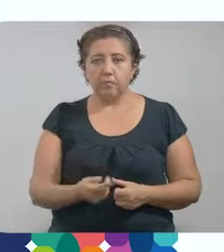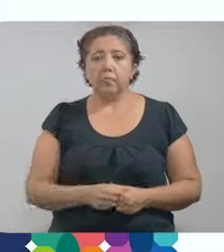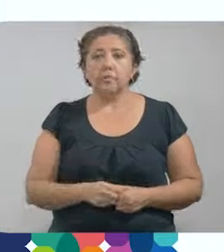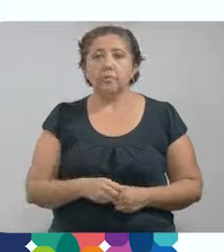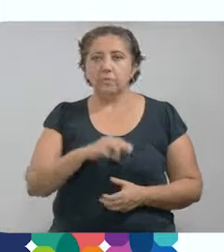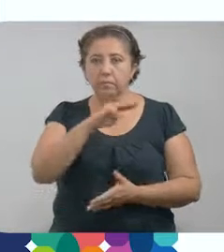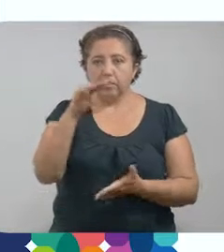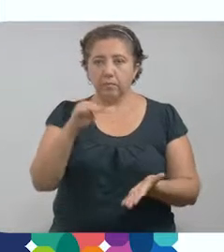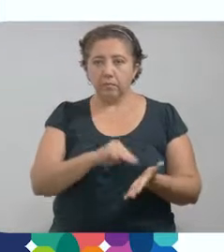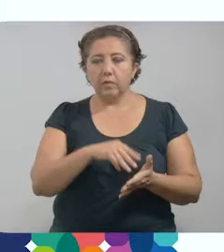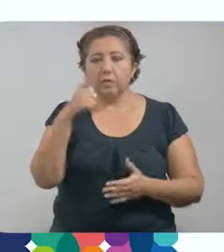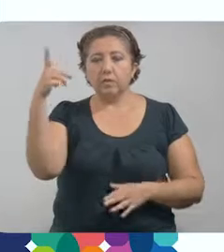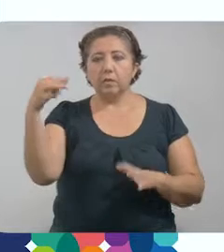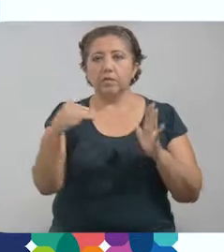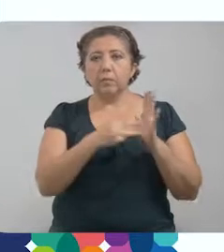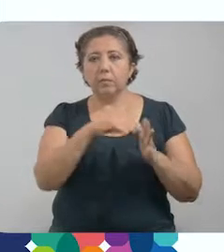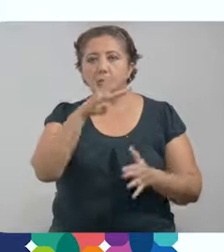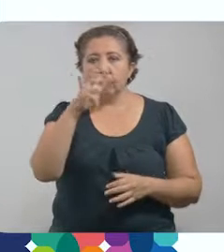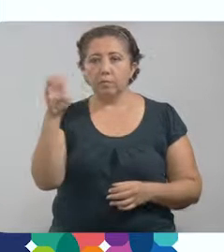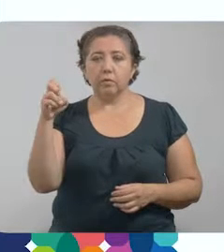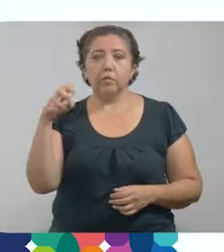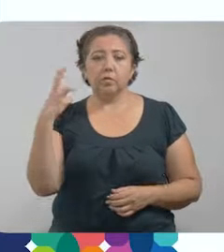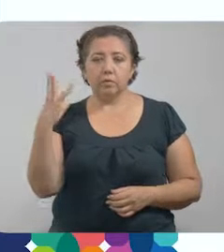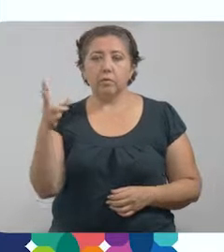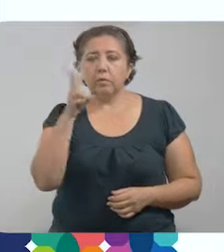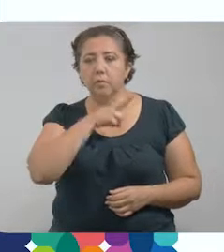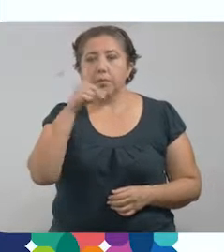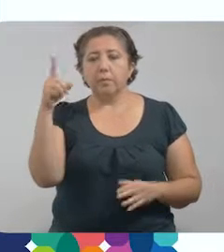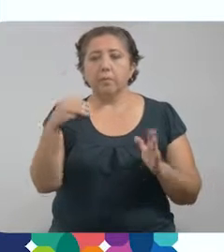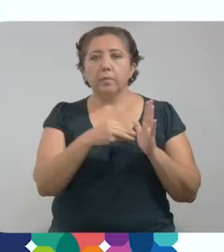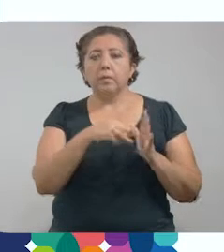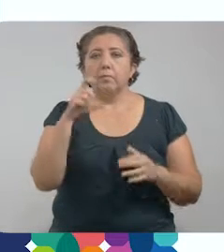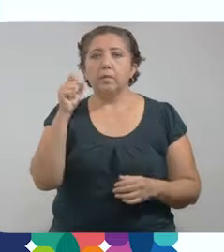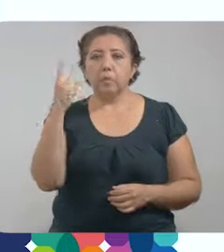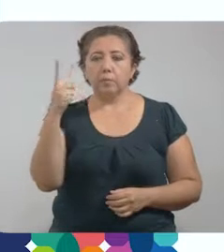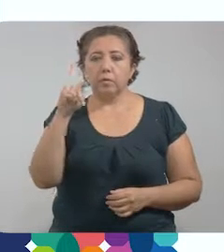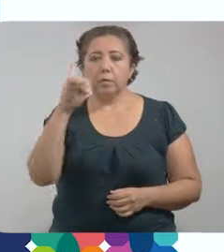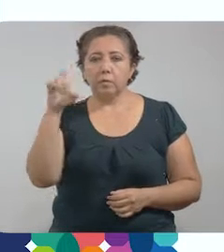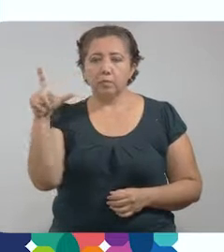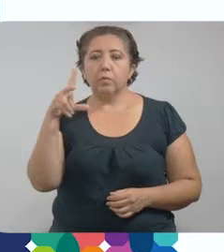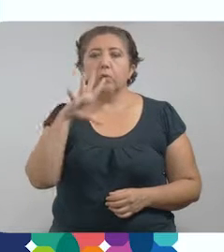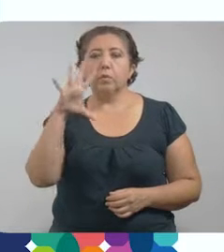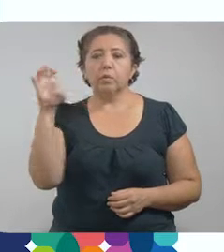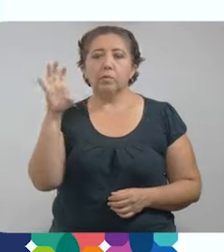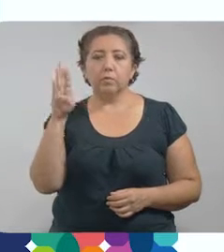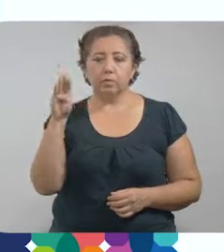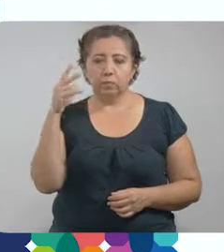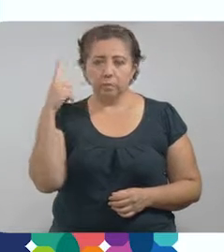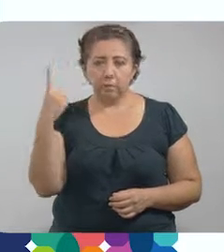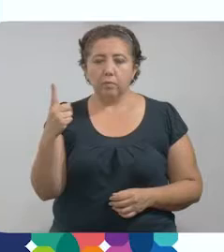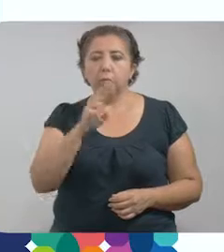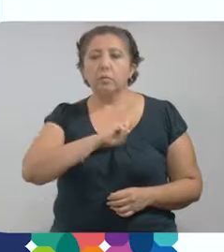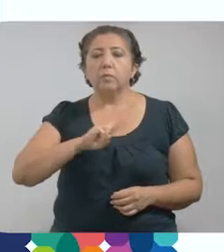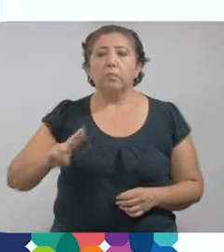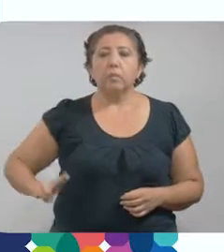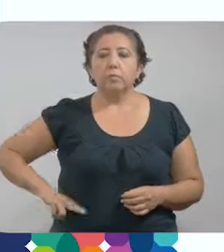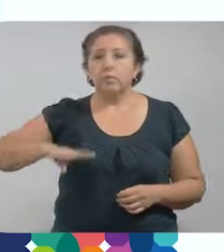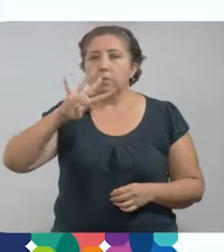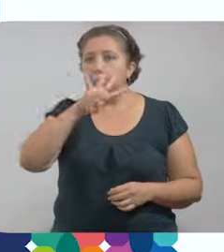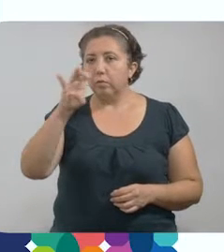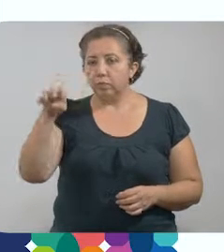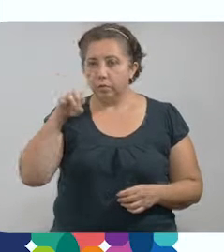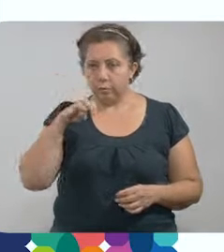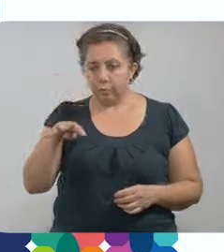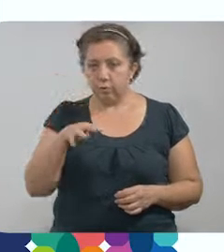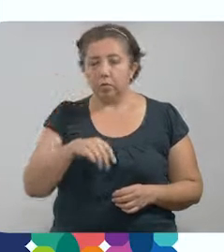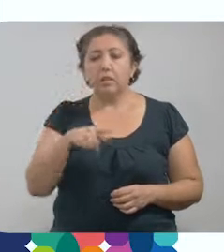Mérida con 7,403, Valladolid, 1,021, Ticul, 591, Humán, 419,